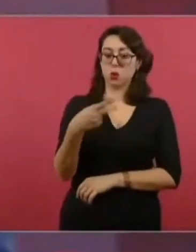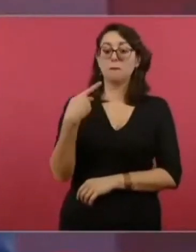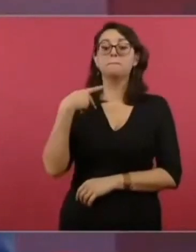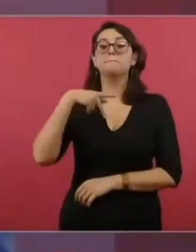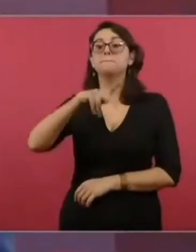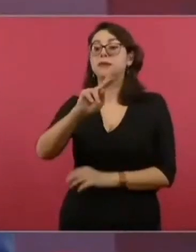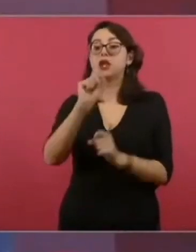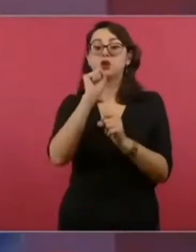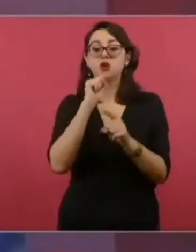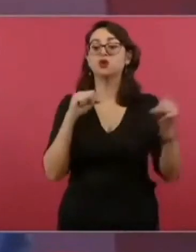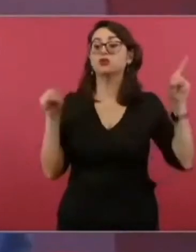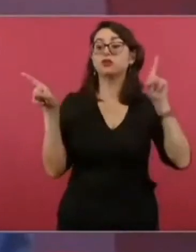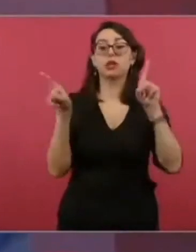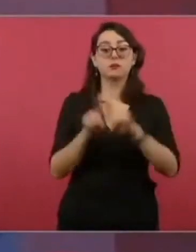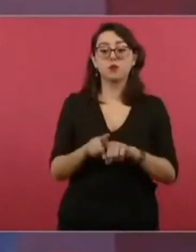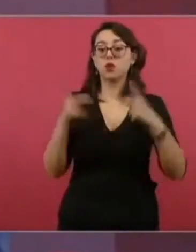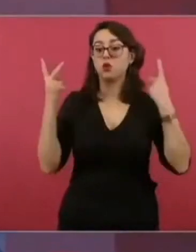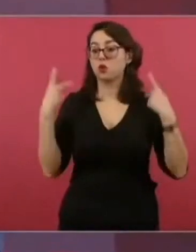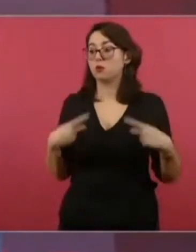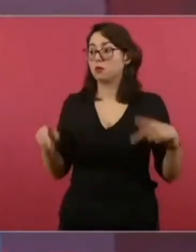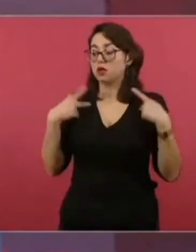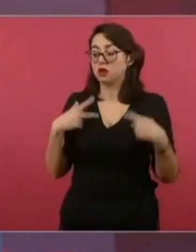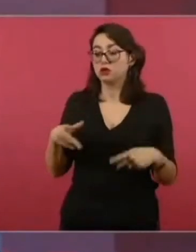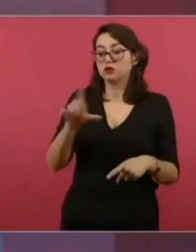como eran los de antes.